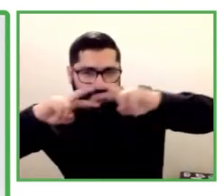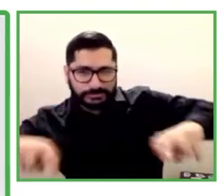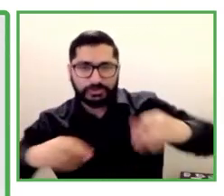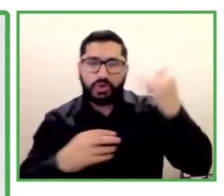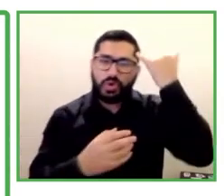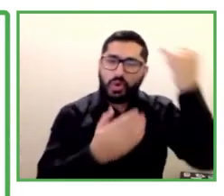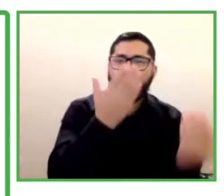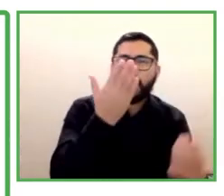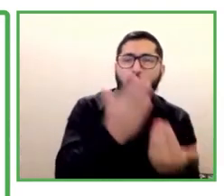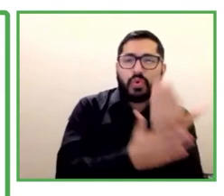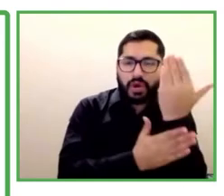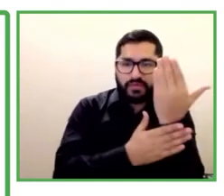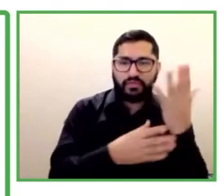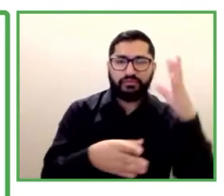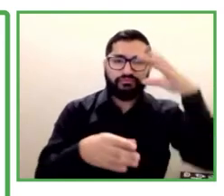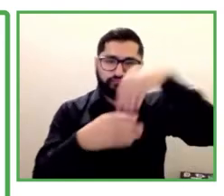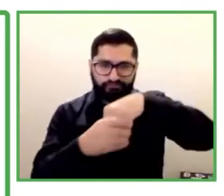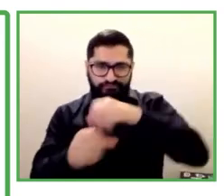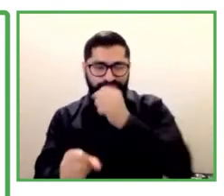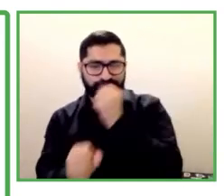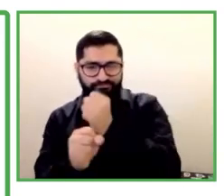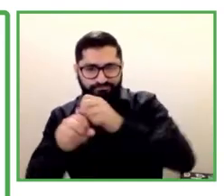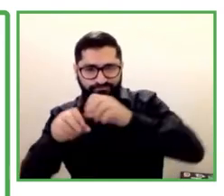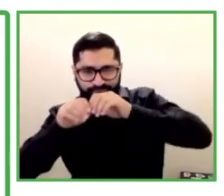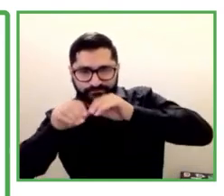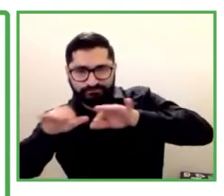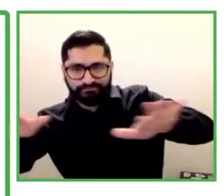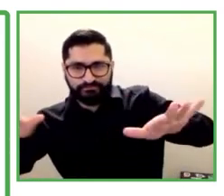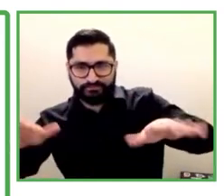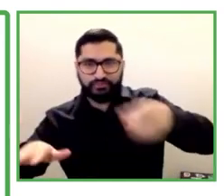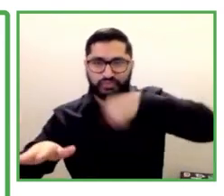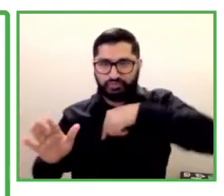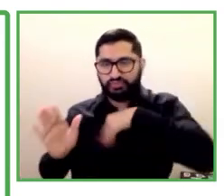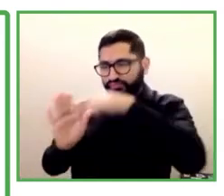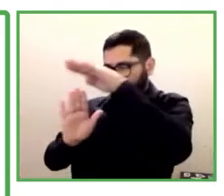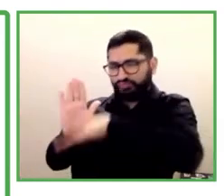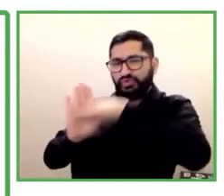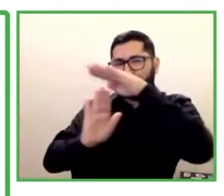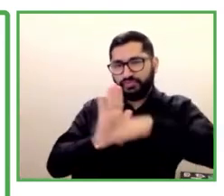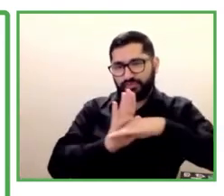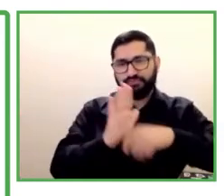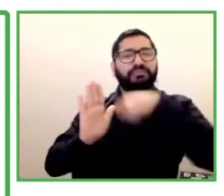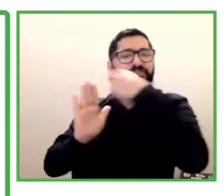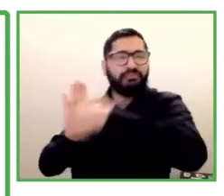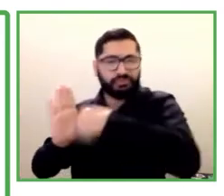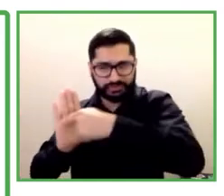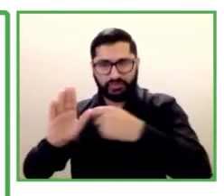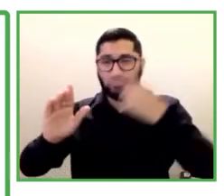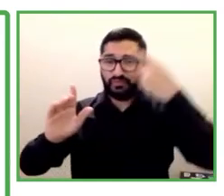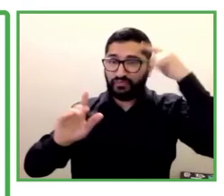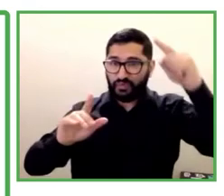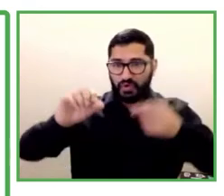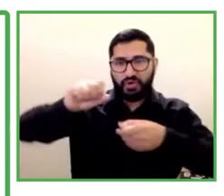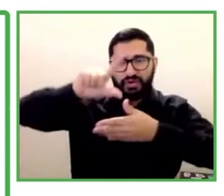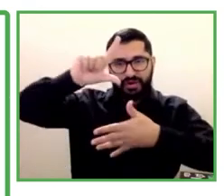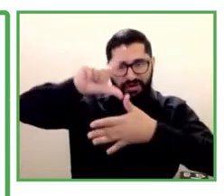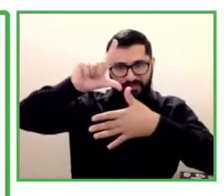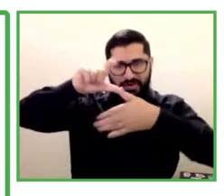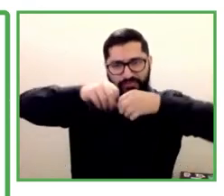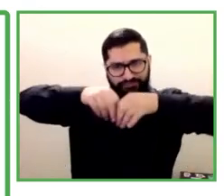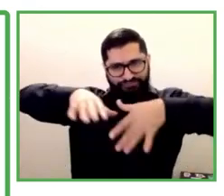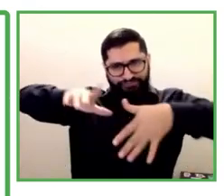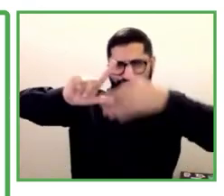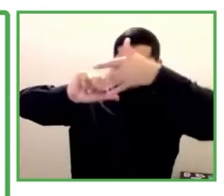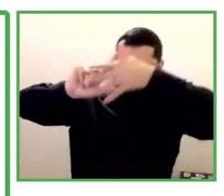Latinoamérica. Además, estamos analizando buscar socios para continuar con las plataformas de aprendizaje